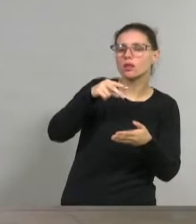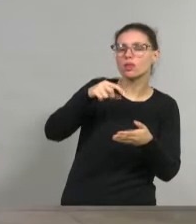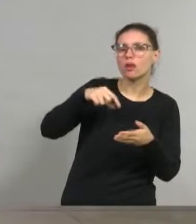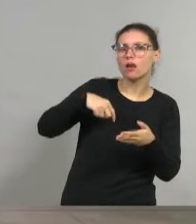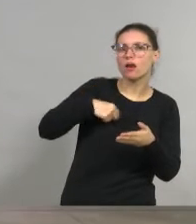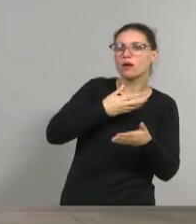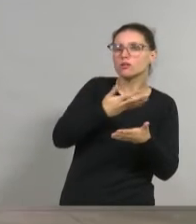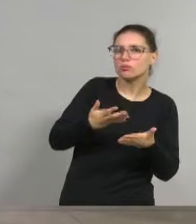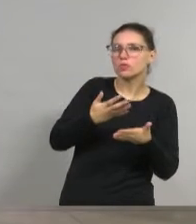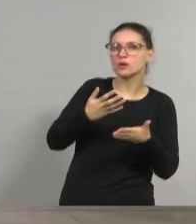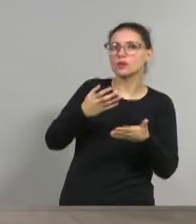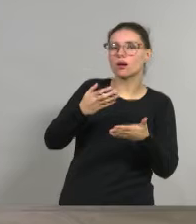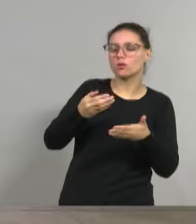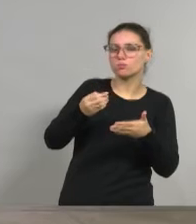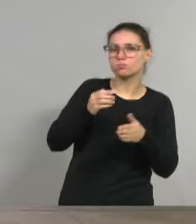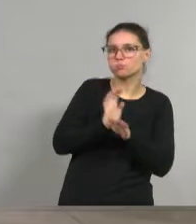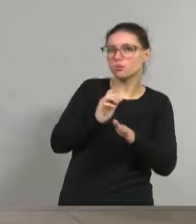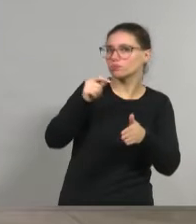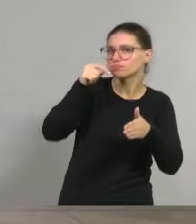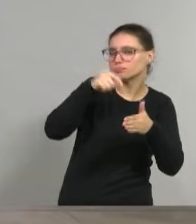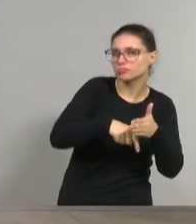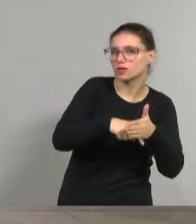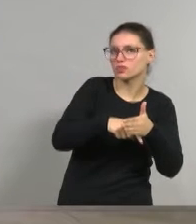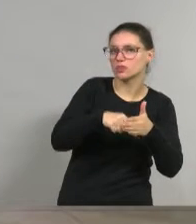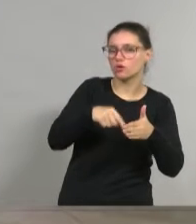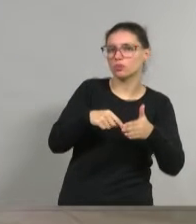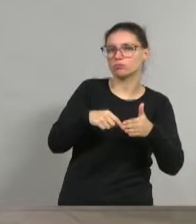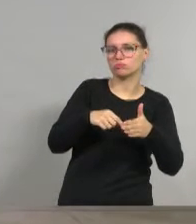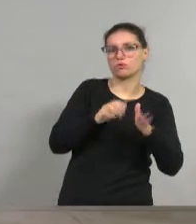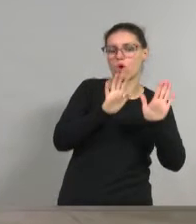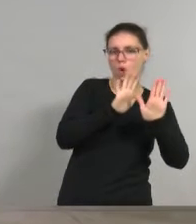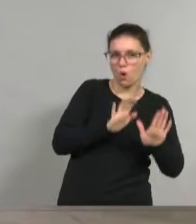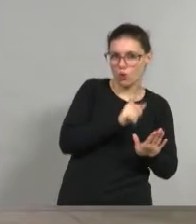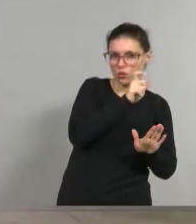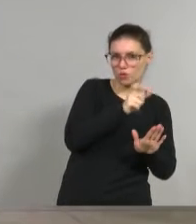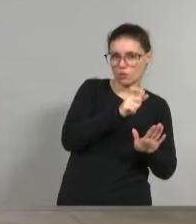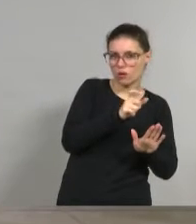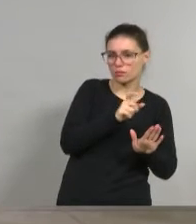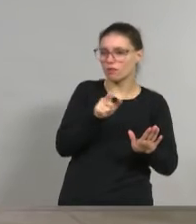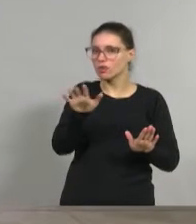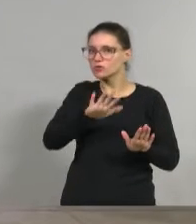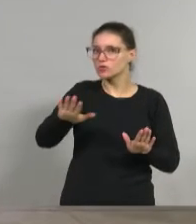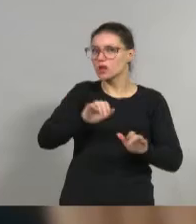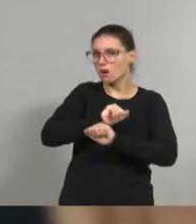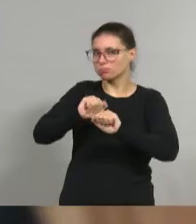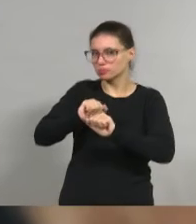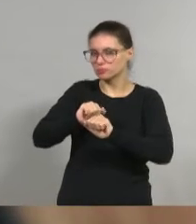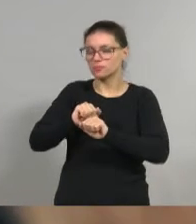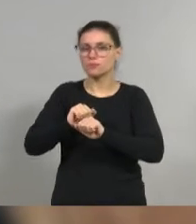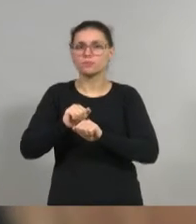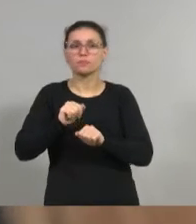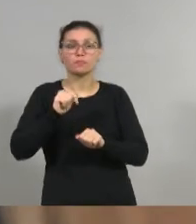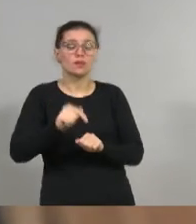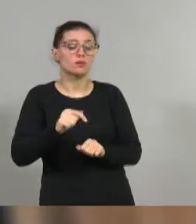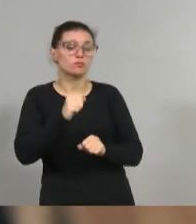¿Cuál considera que han sido los avances en este campo hasta llegar del orden de los cuerpos al estallido de la sociedad? Bueno, esos son distintos